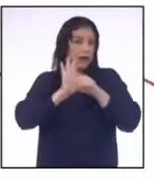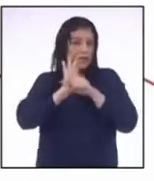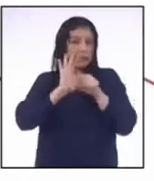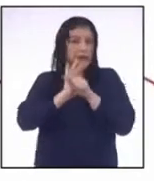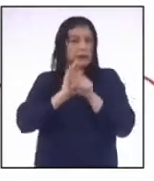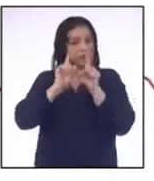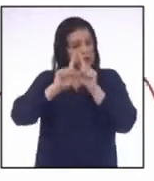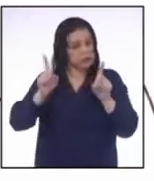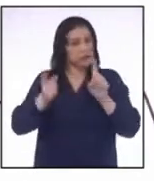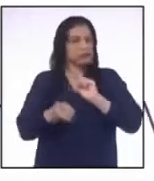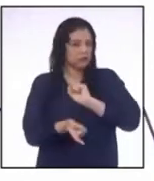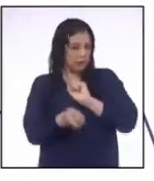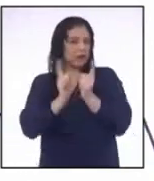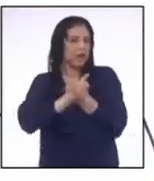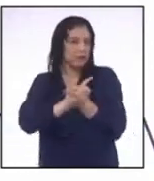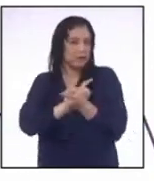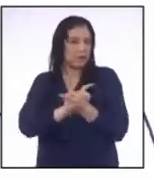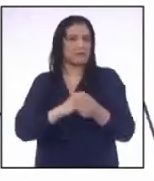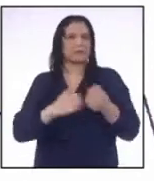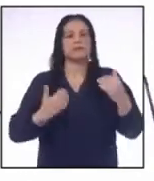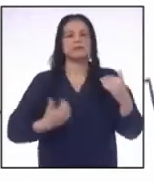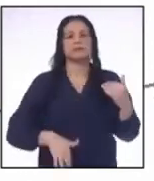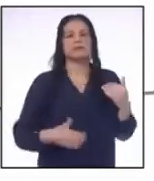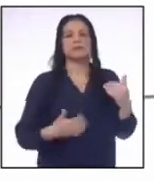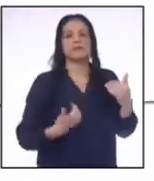desigualdad cambia de sentido